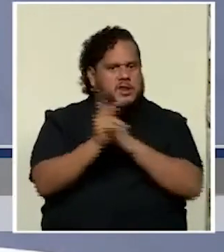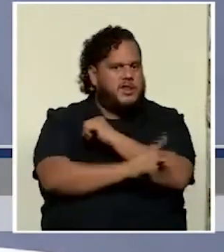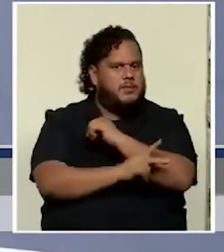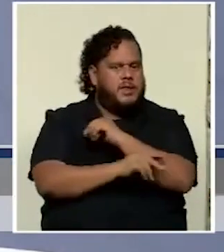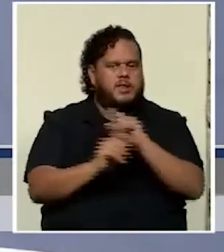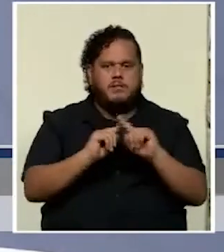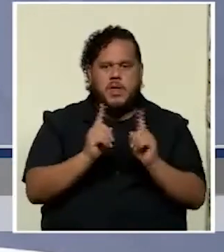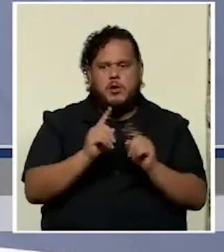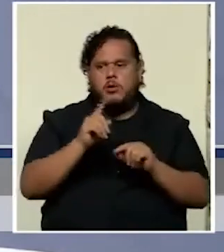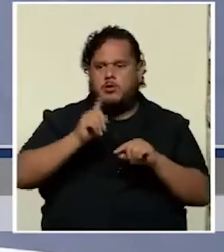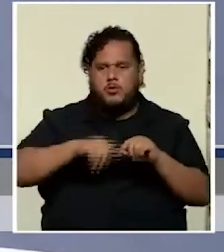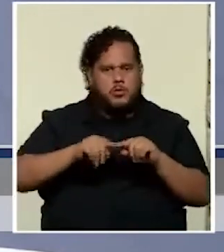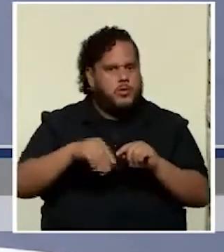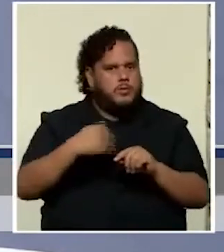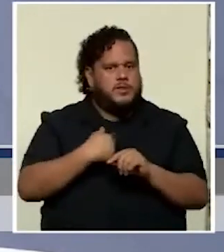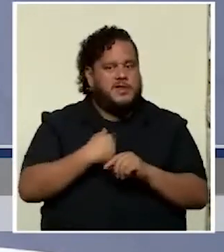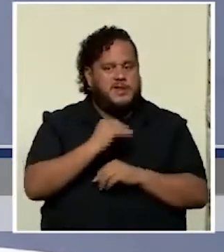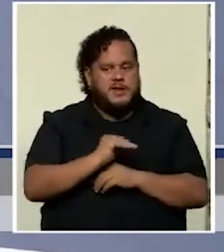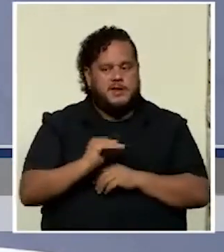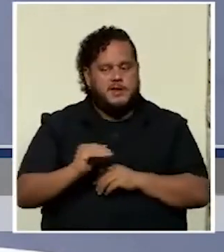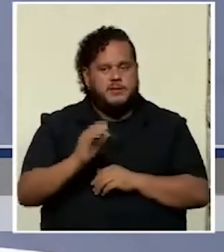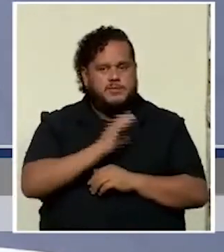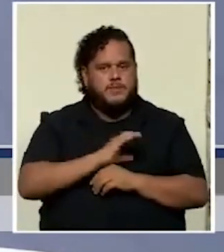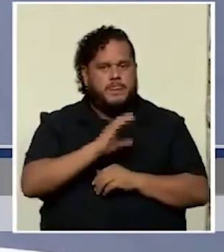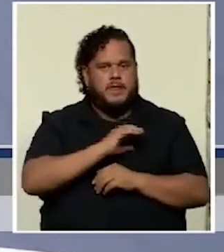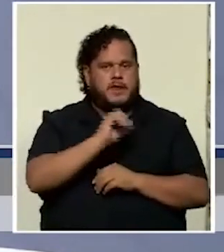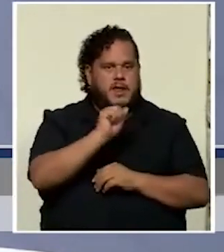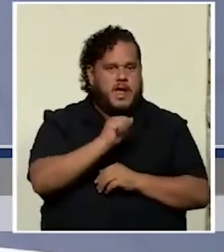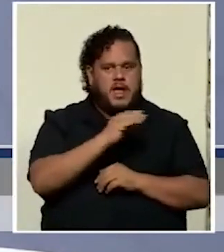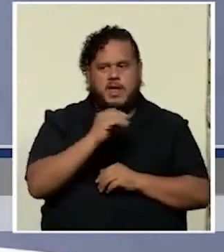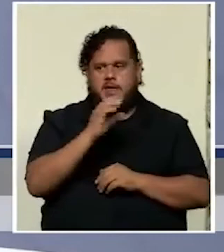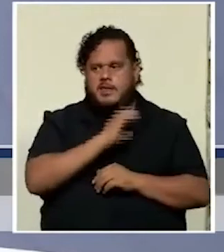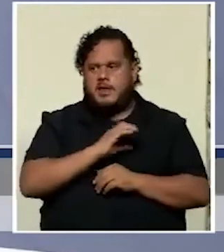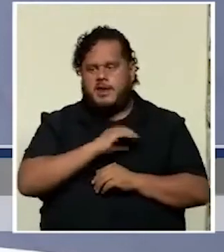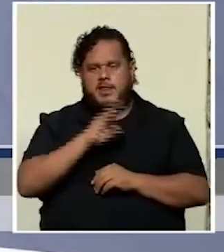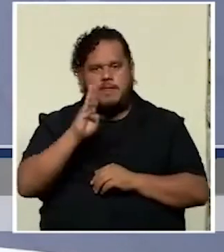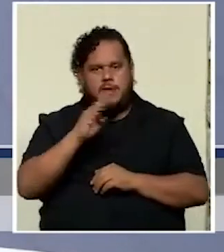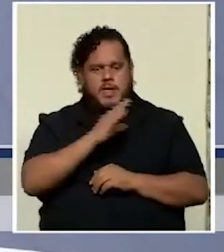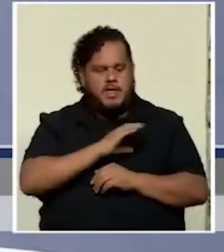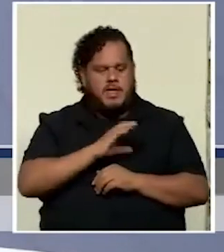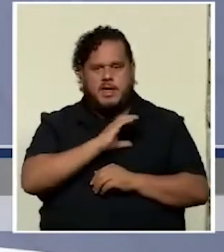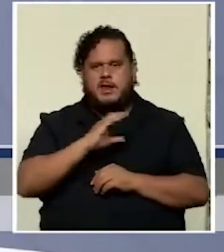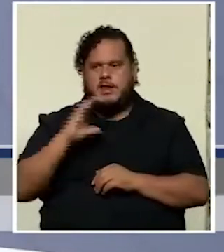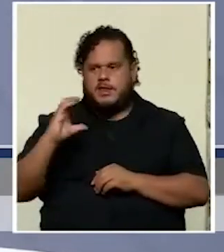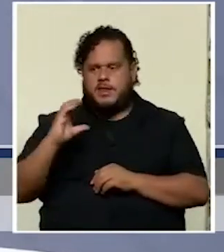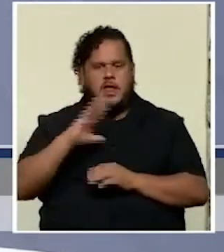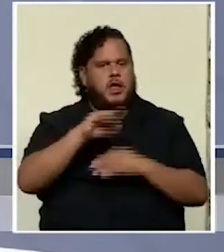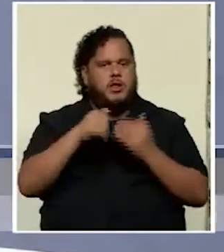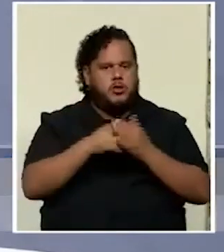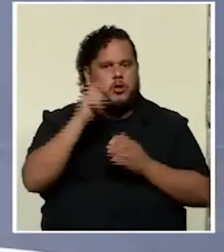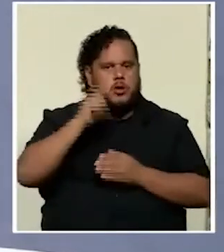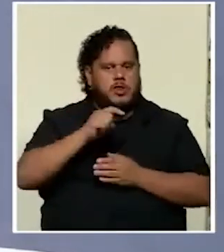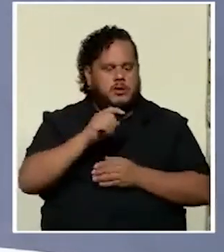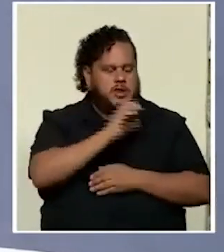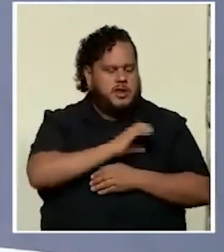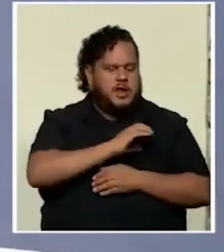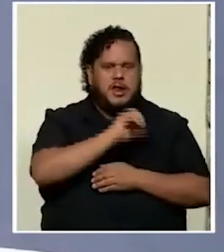tener niños de calidad A y calidad B y calidad C todos deberían ser calidad A